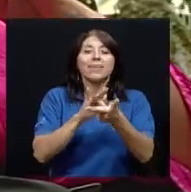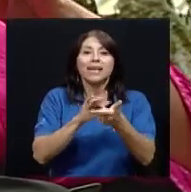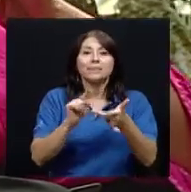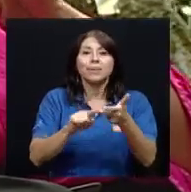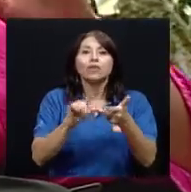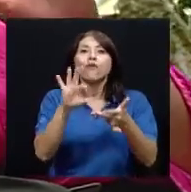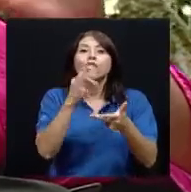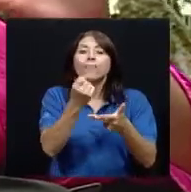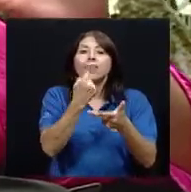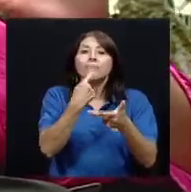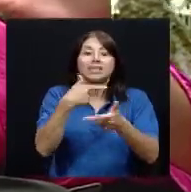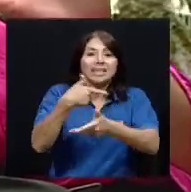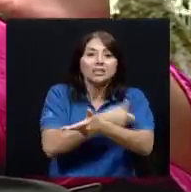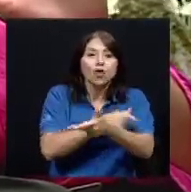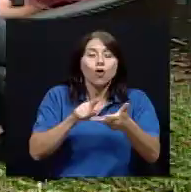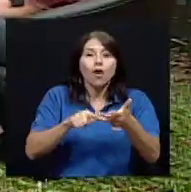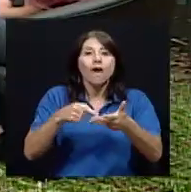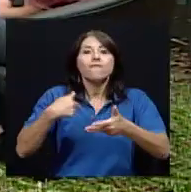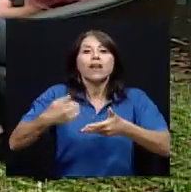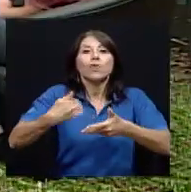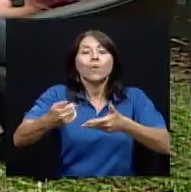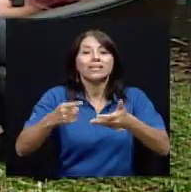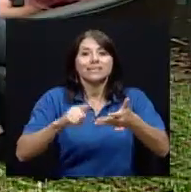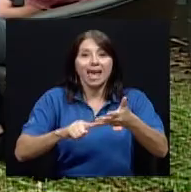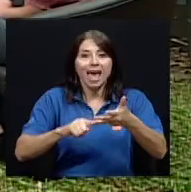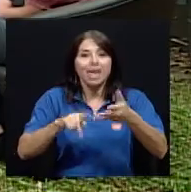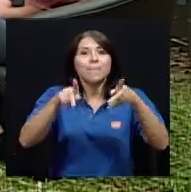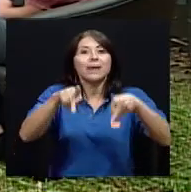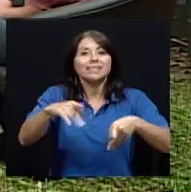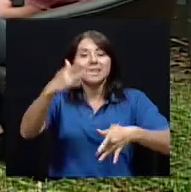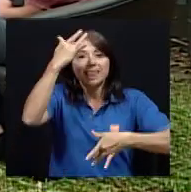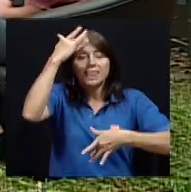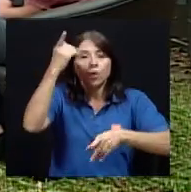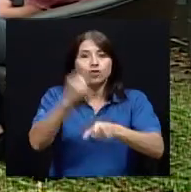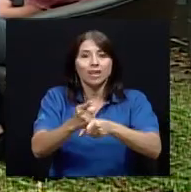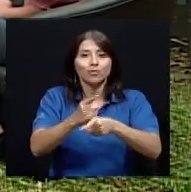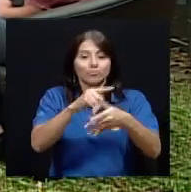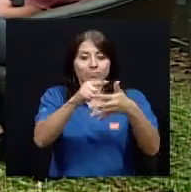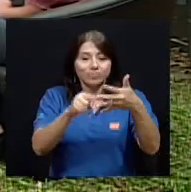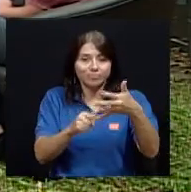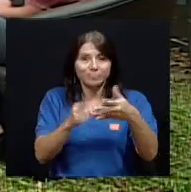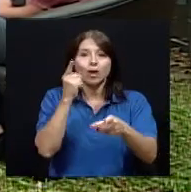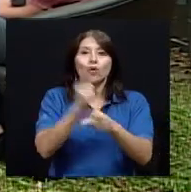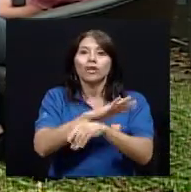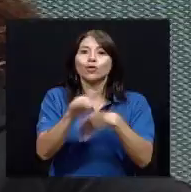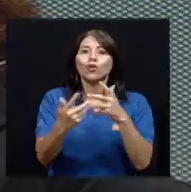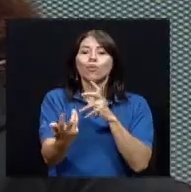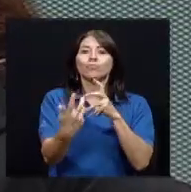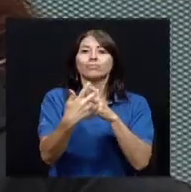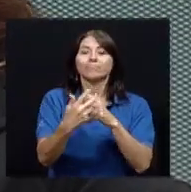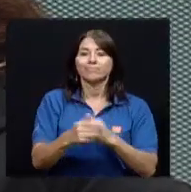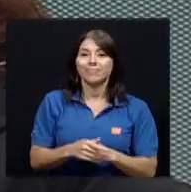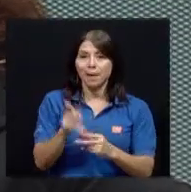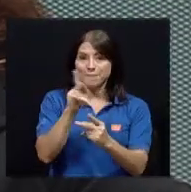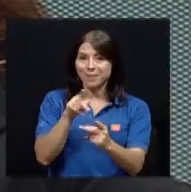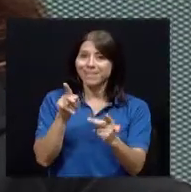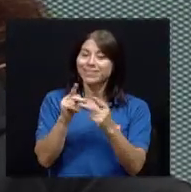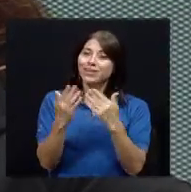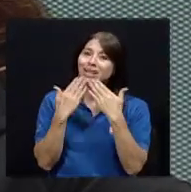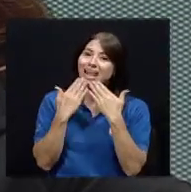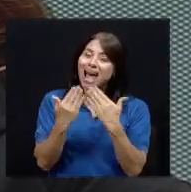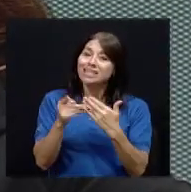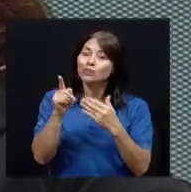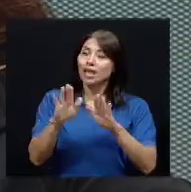administración frecuencia y paciente correcto pero esas cinco cosas nos dan las claves para que la administración sea correcta perfecto darle las gracias